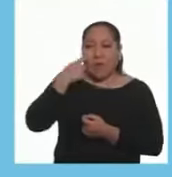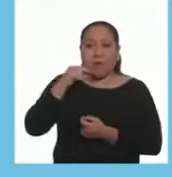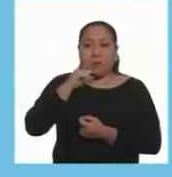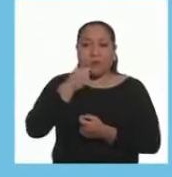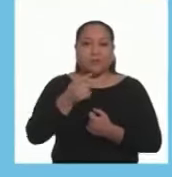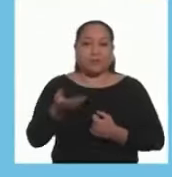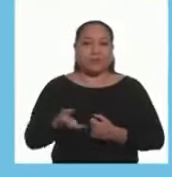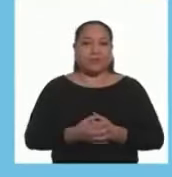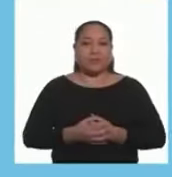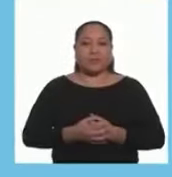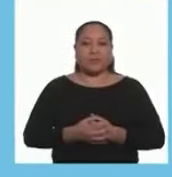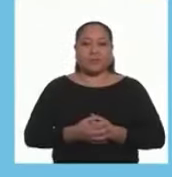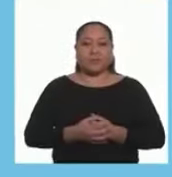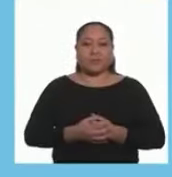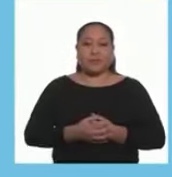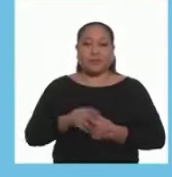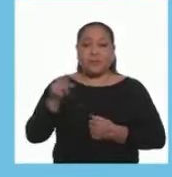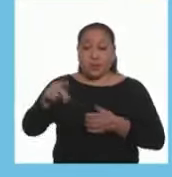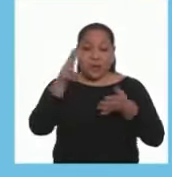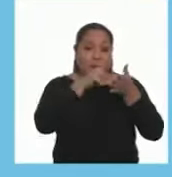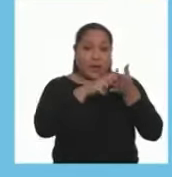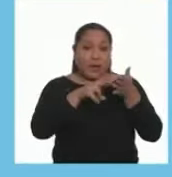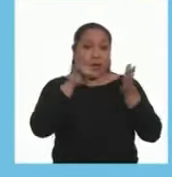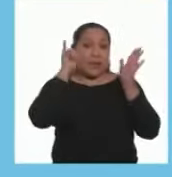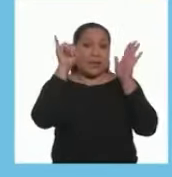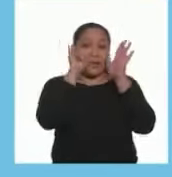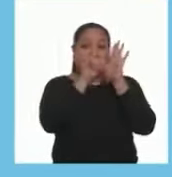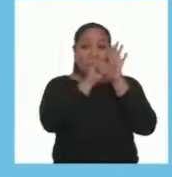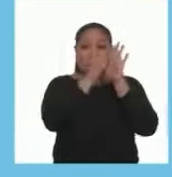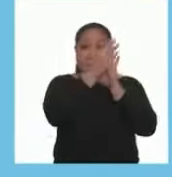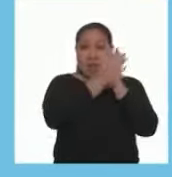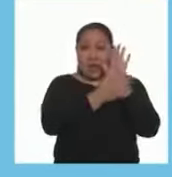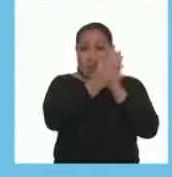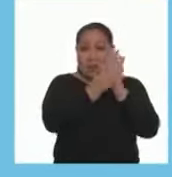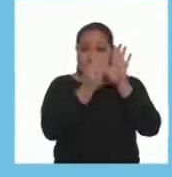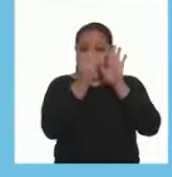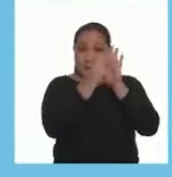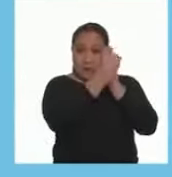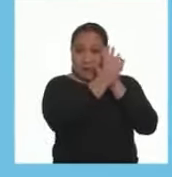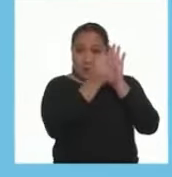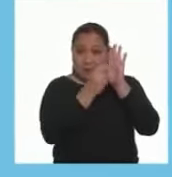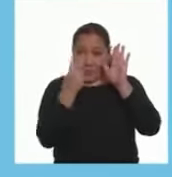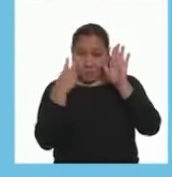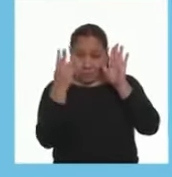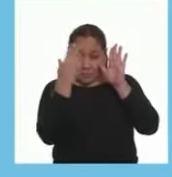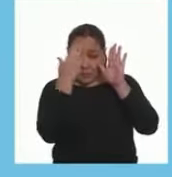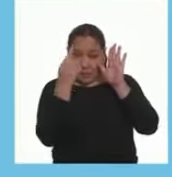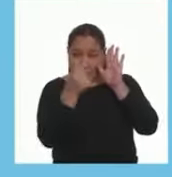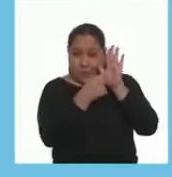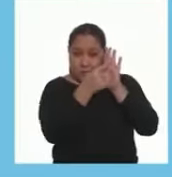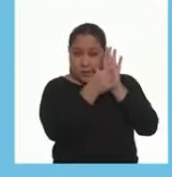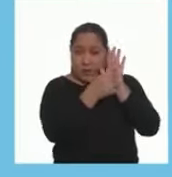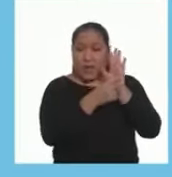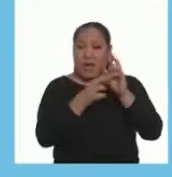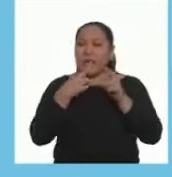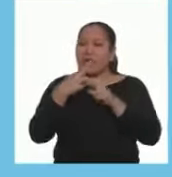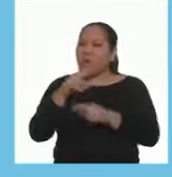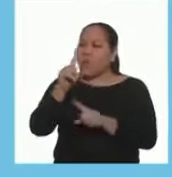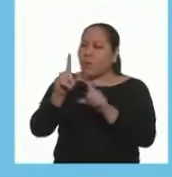siguiente Sobre su niña O niña Leyó las imágenes De los ingredientes De la receta